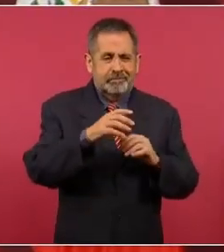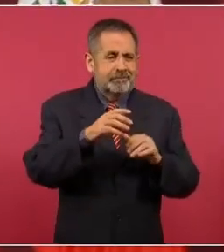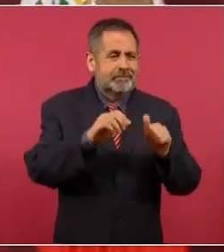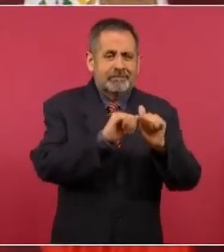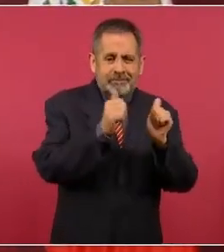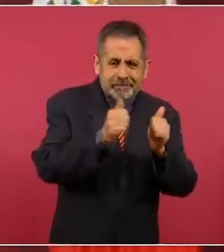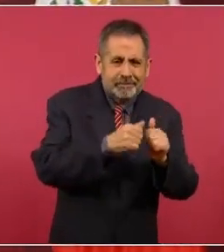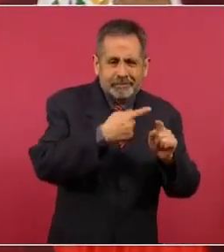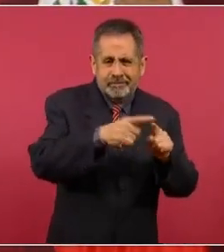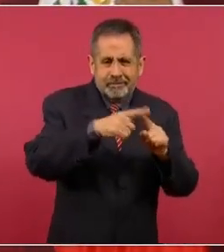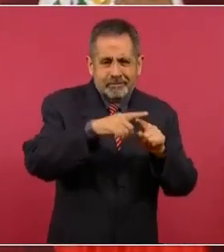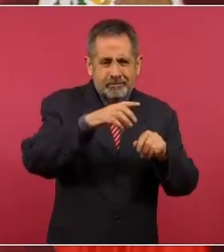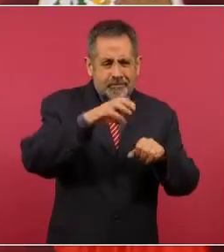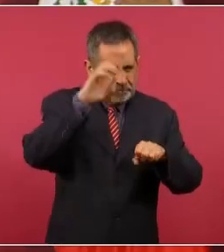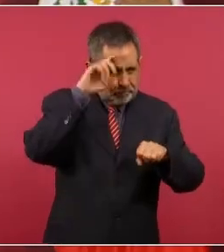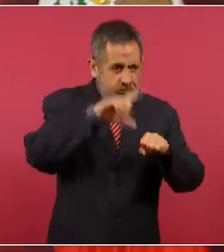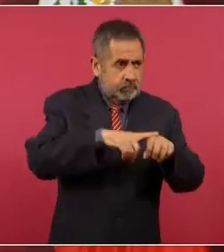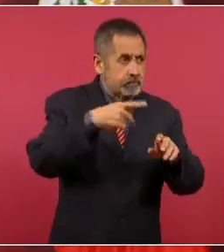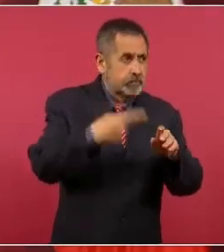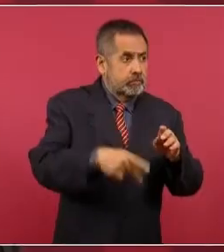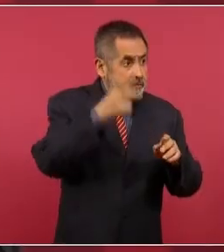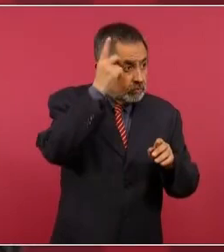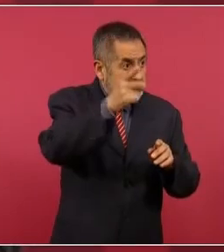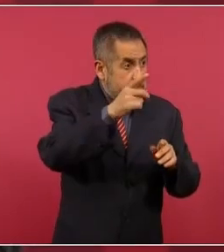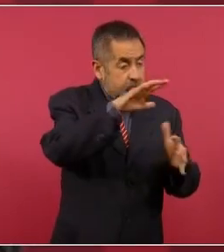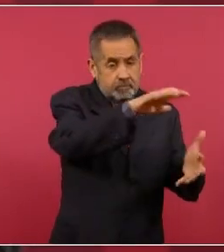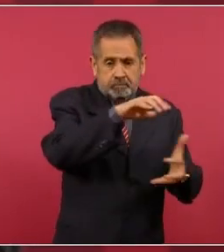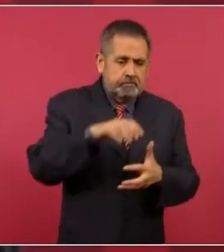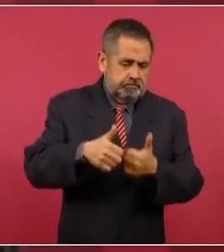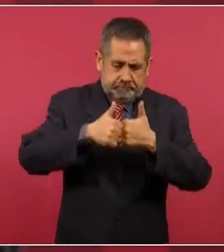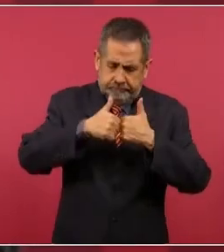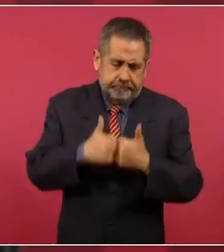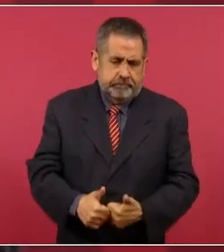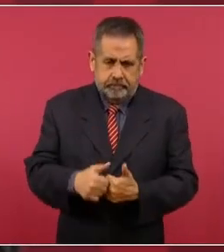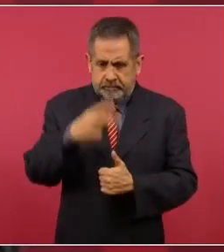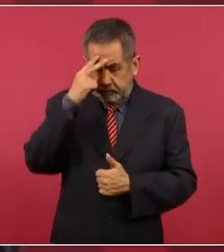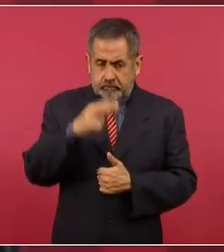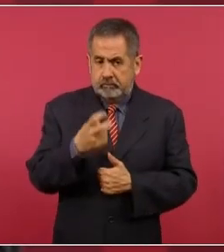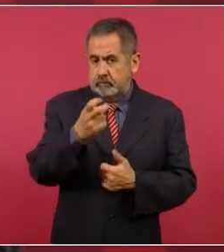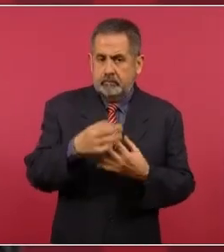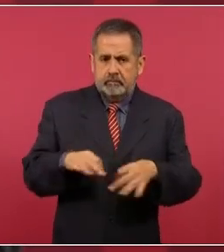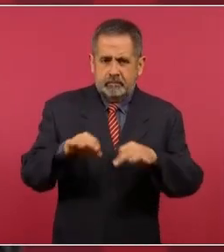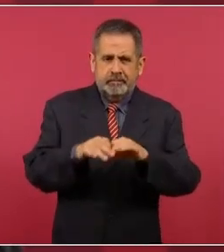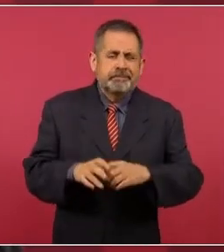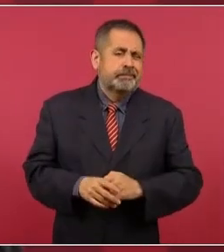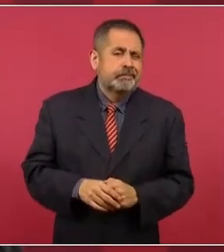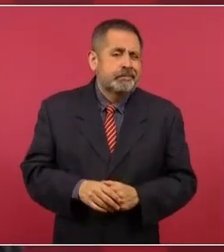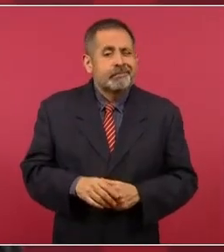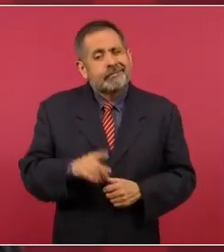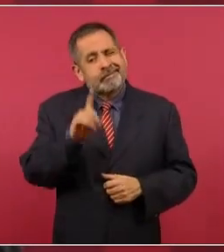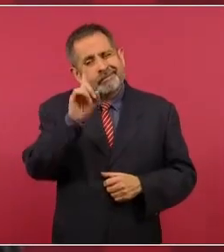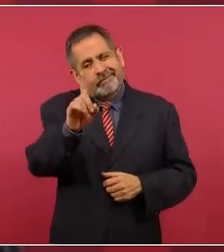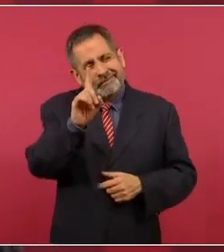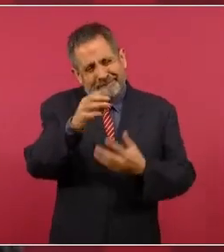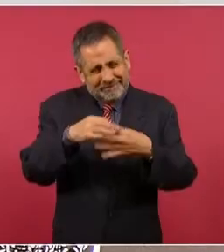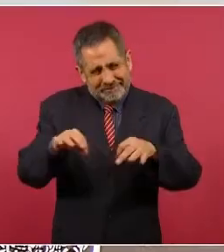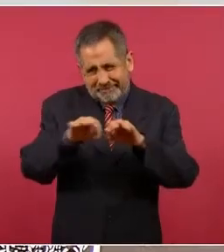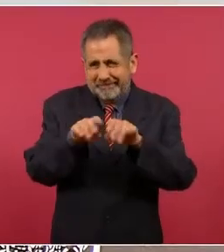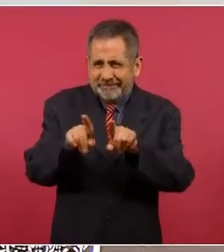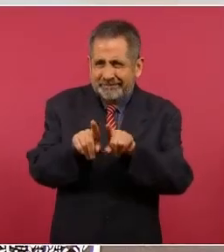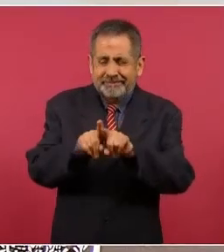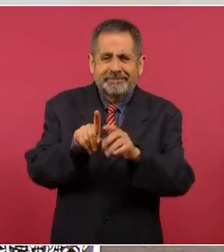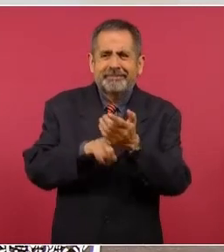del banco se quede en el país, que eso nos importa mucho. Y otra cosa que también es importante